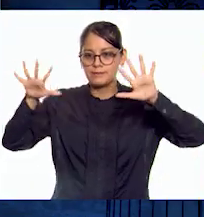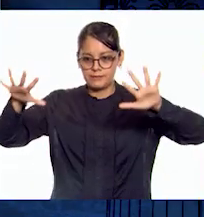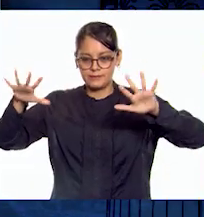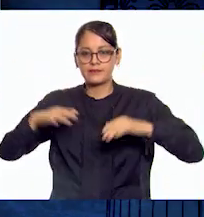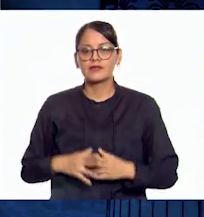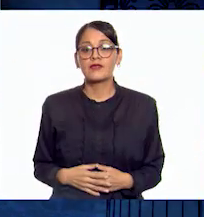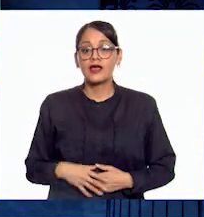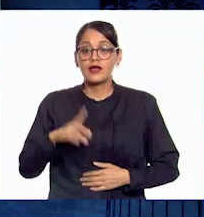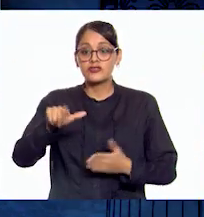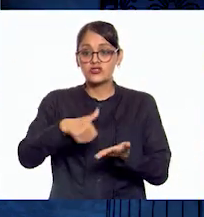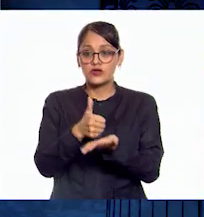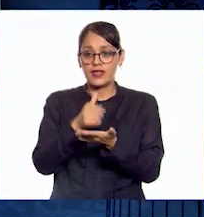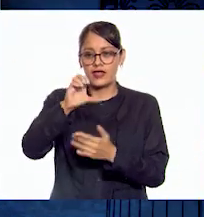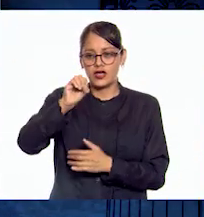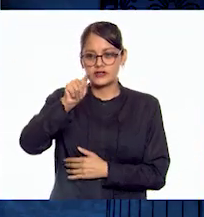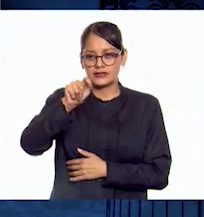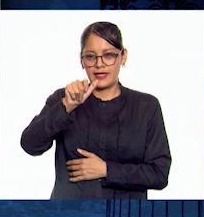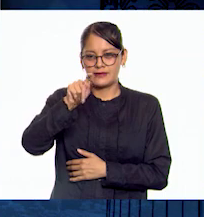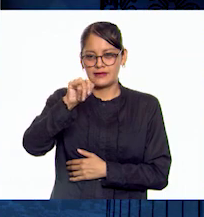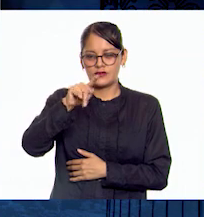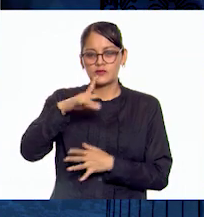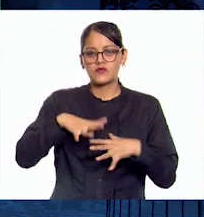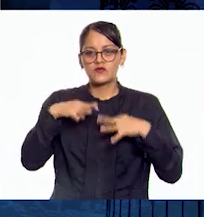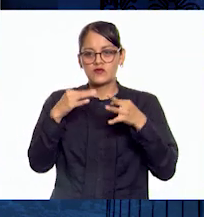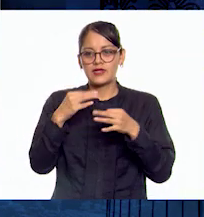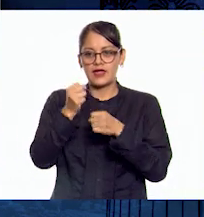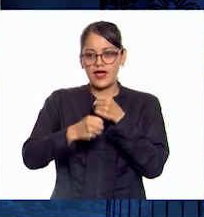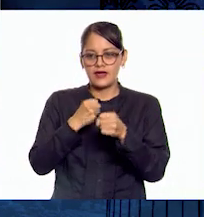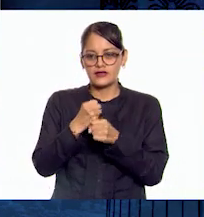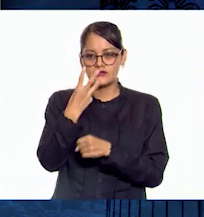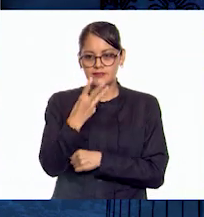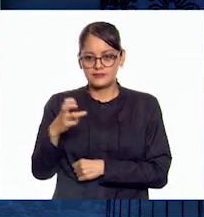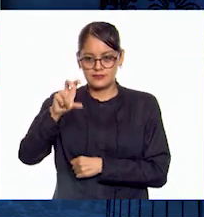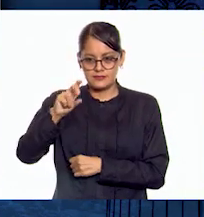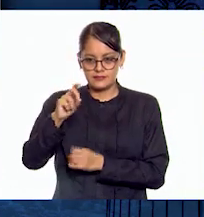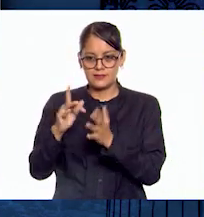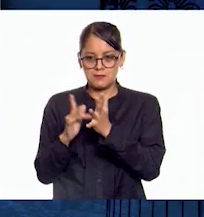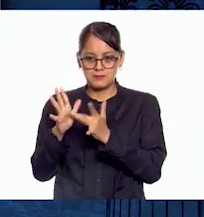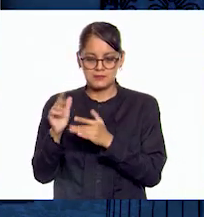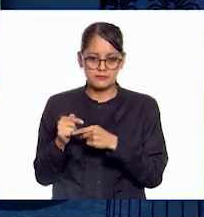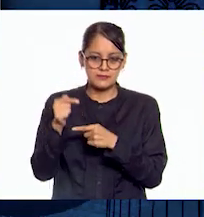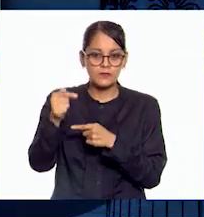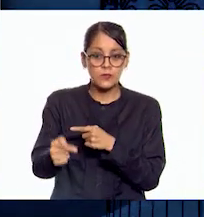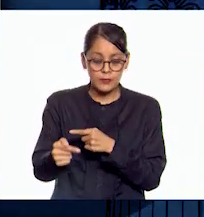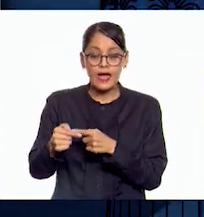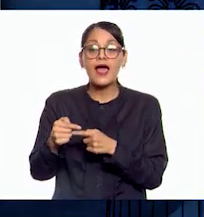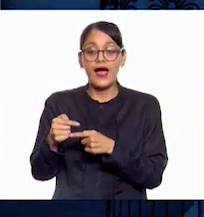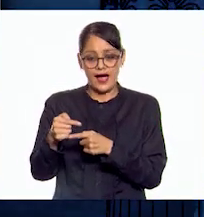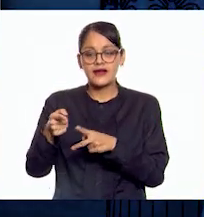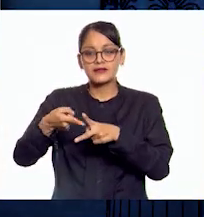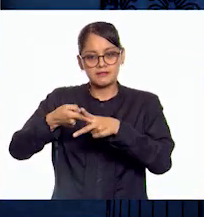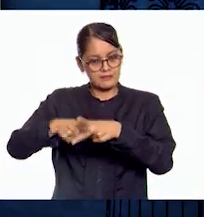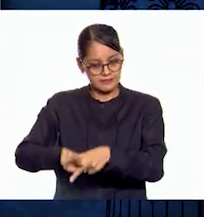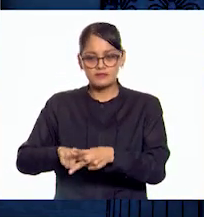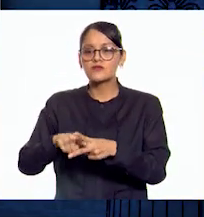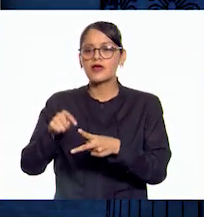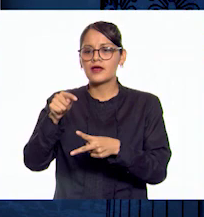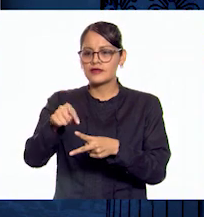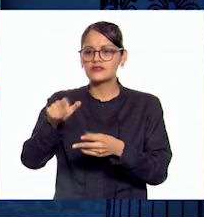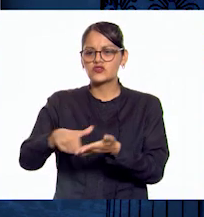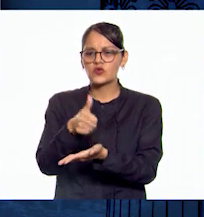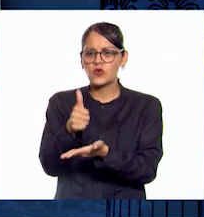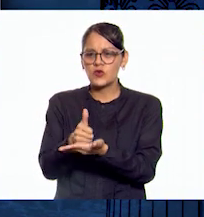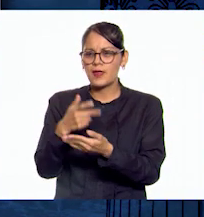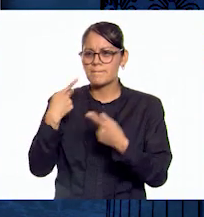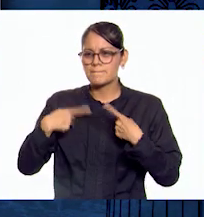Constantinopla fue fundada en el año 330 después de Cristo y a partir de ese momento se convirtió en el